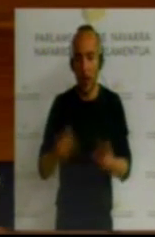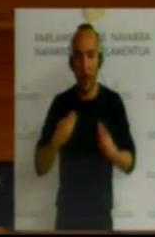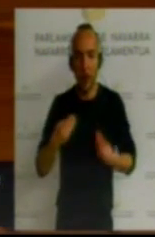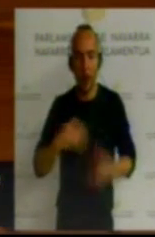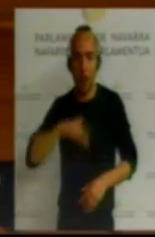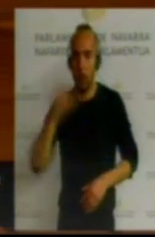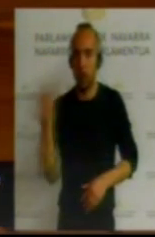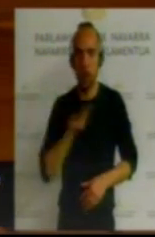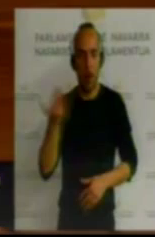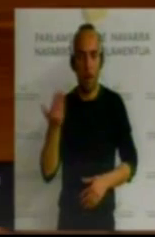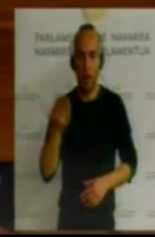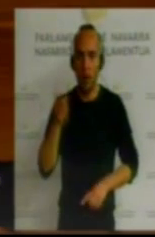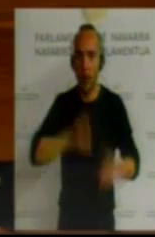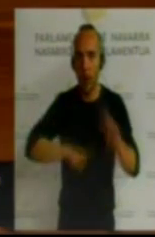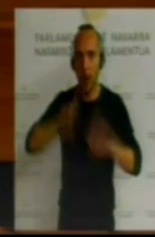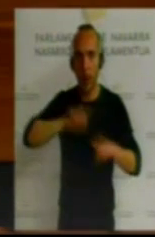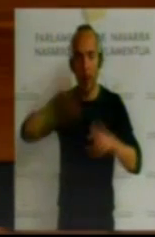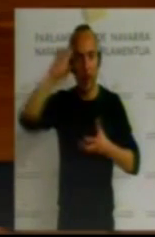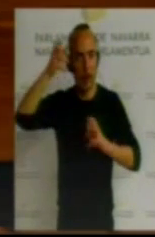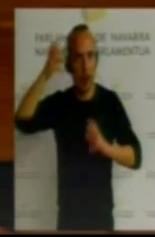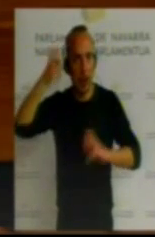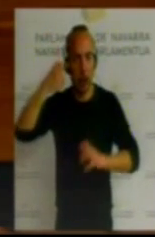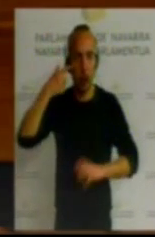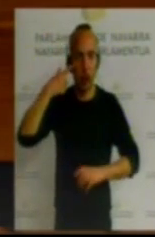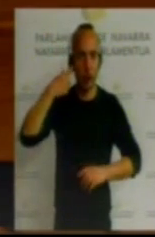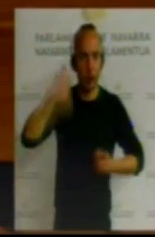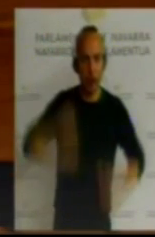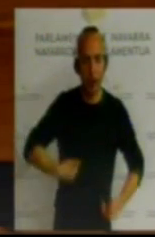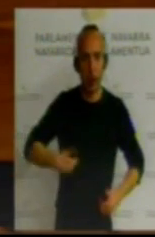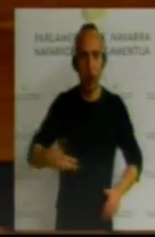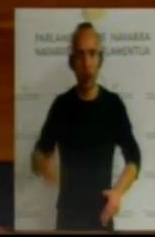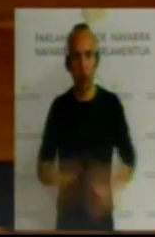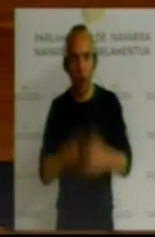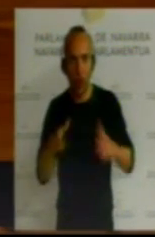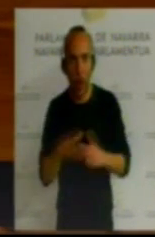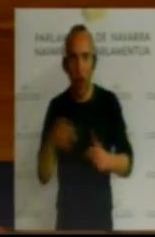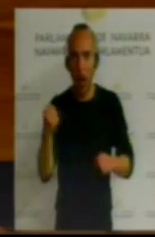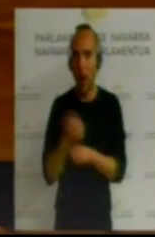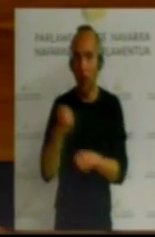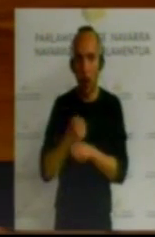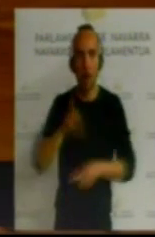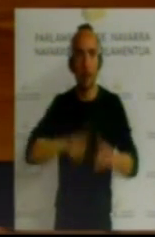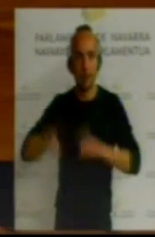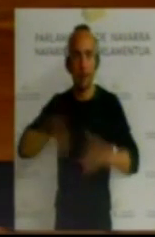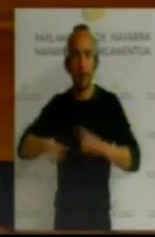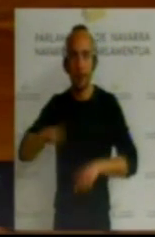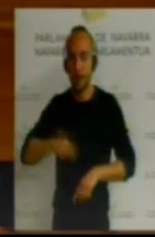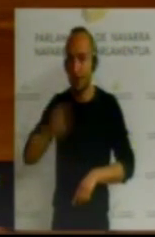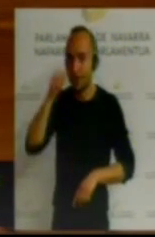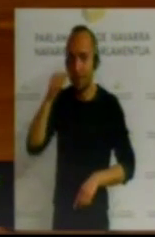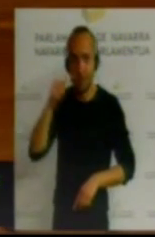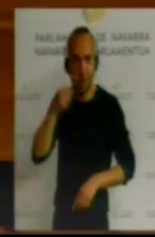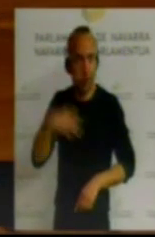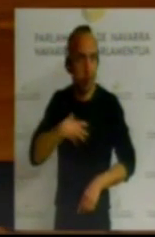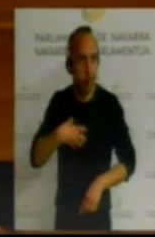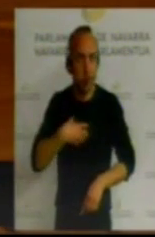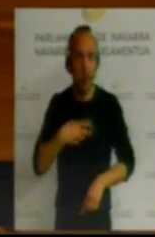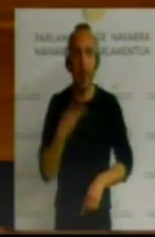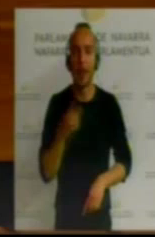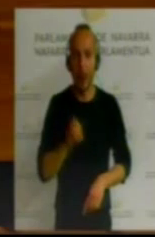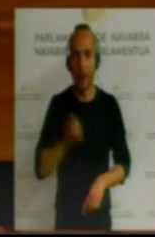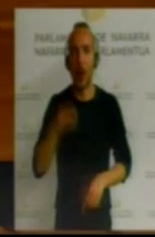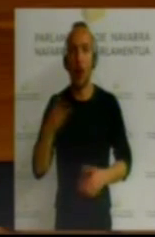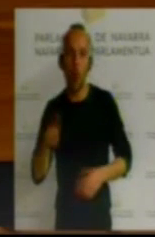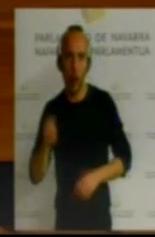de vida, con alteraciones psíquicas, físicas, sociales y laborales. La infertilidad se presenta en un 30-40